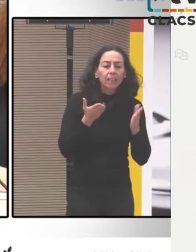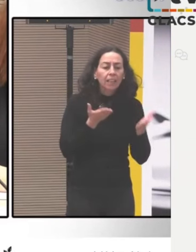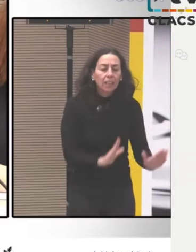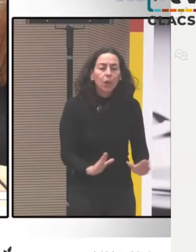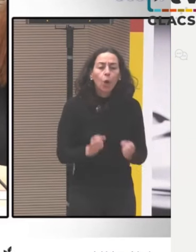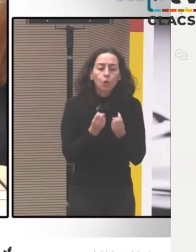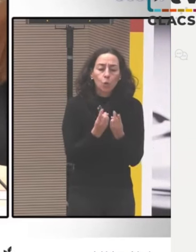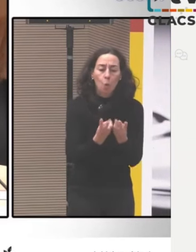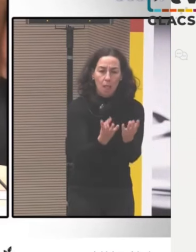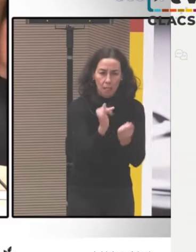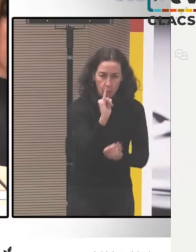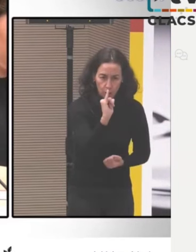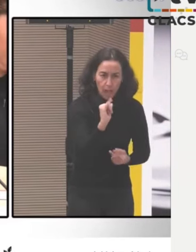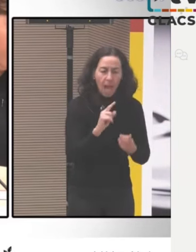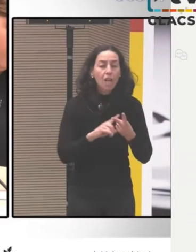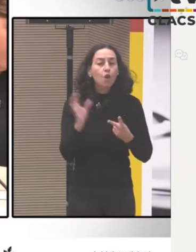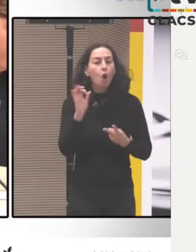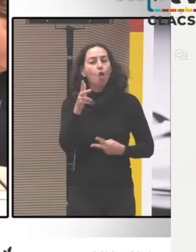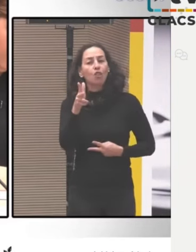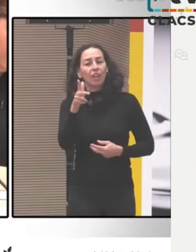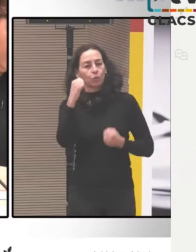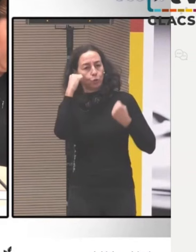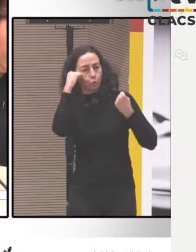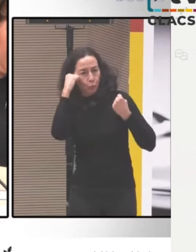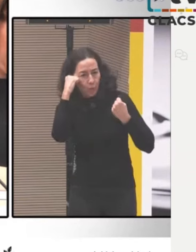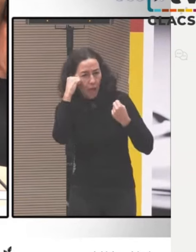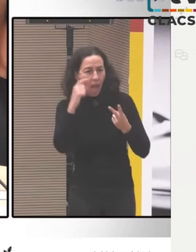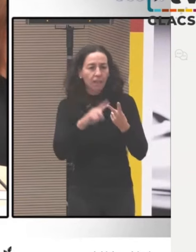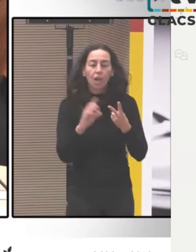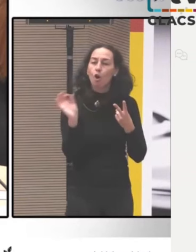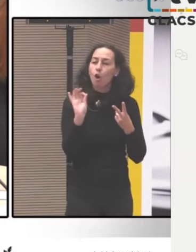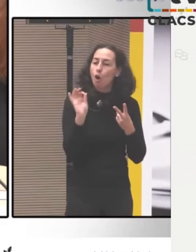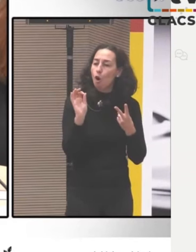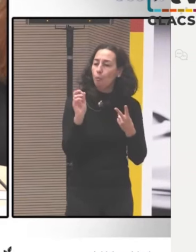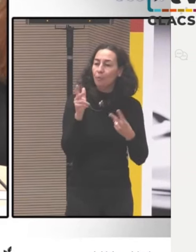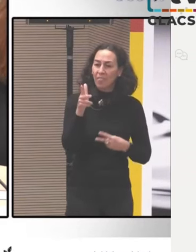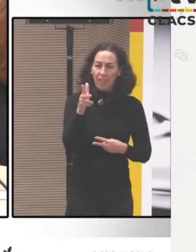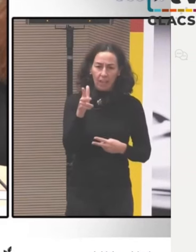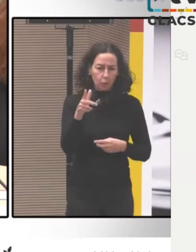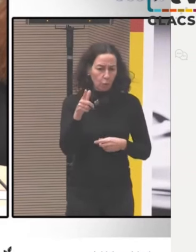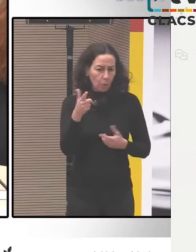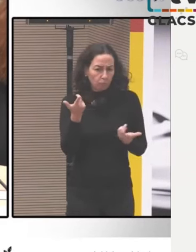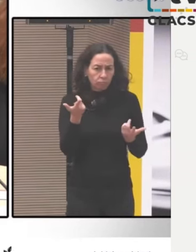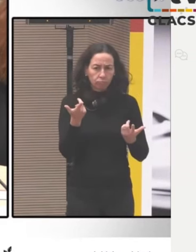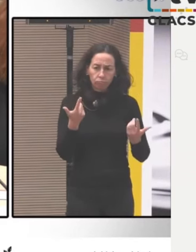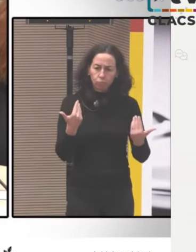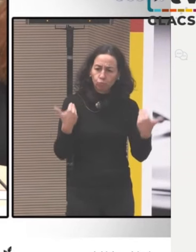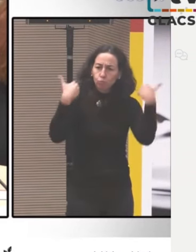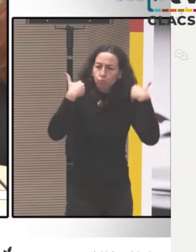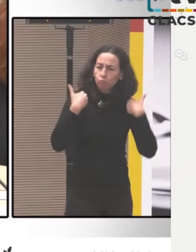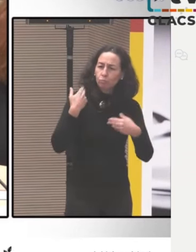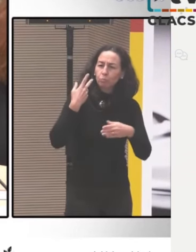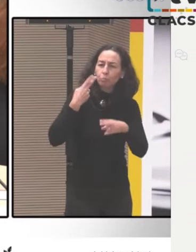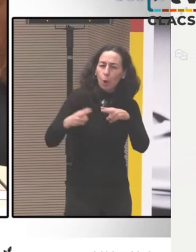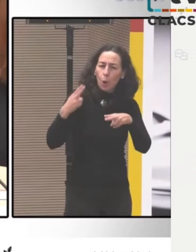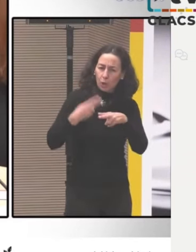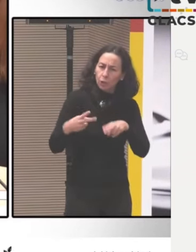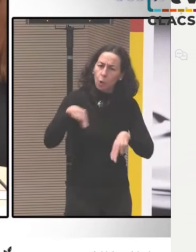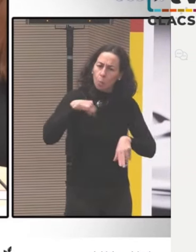indígena, del propio movimiento campesino más ampliado como la vía campesina internacional